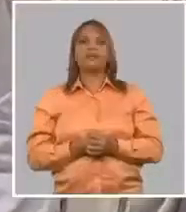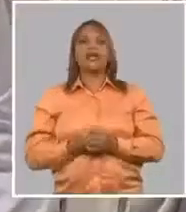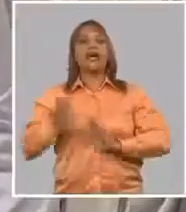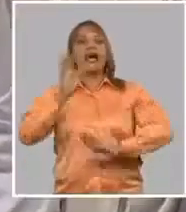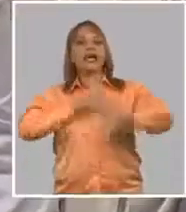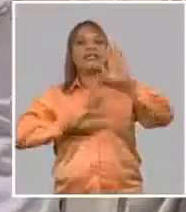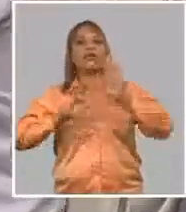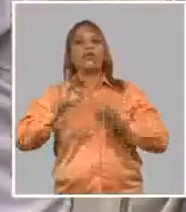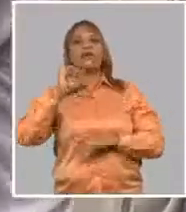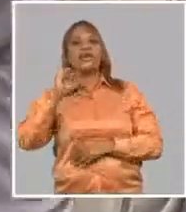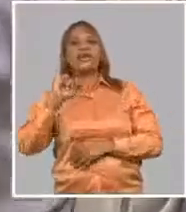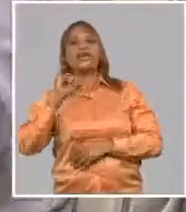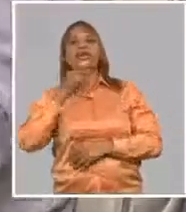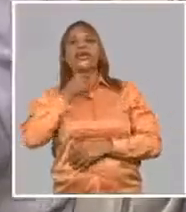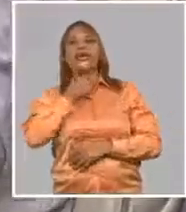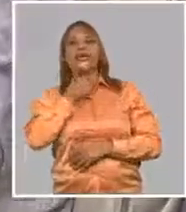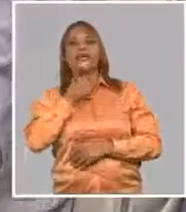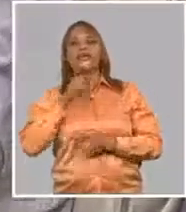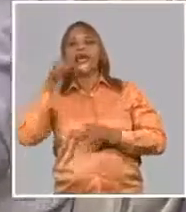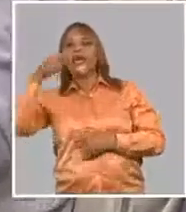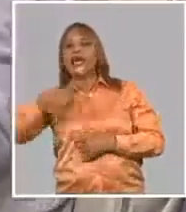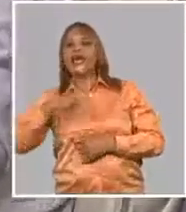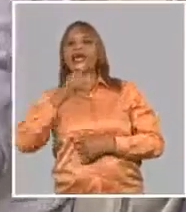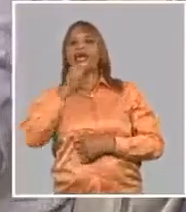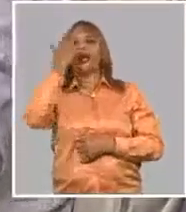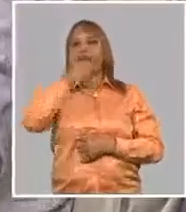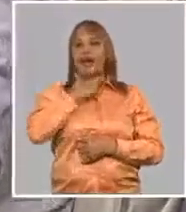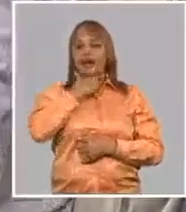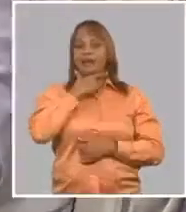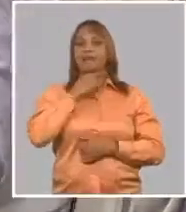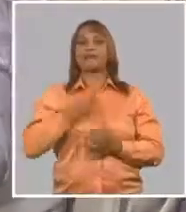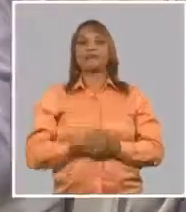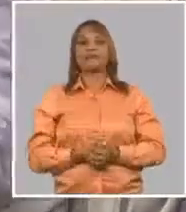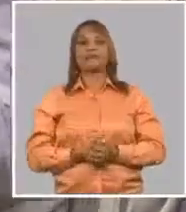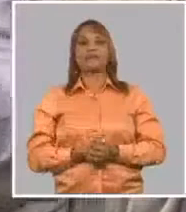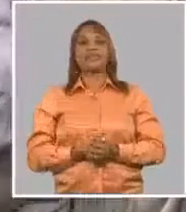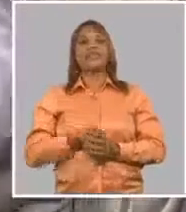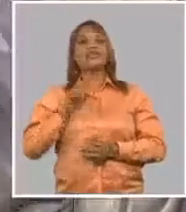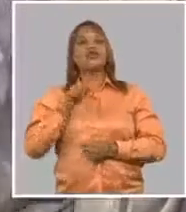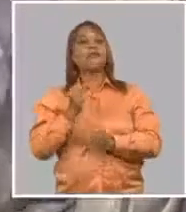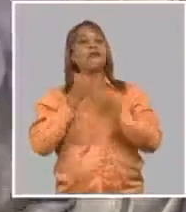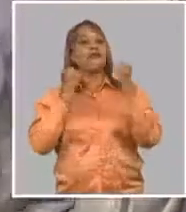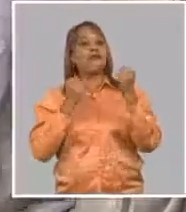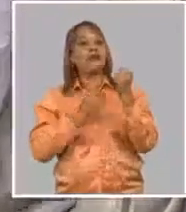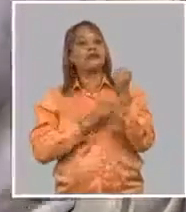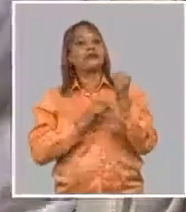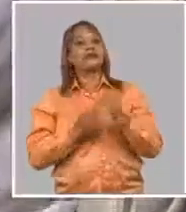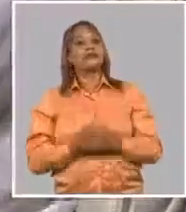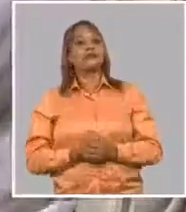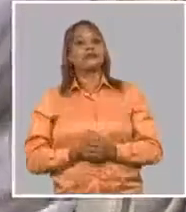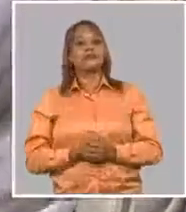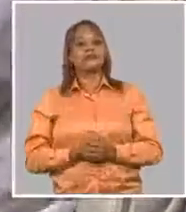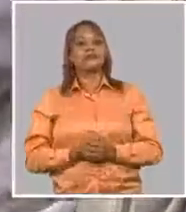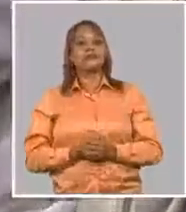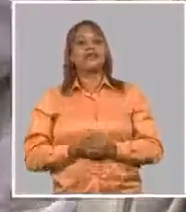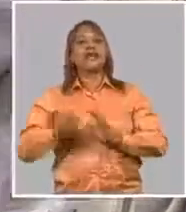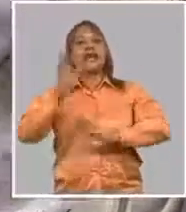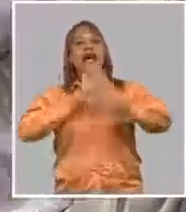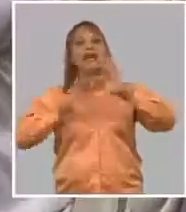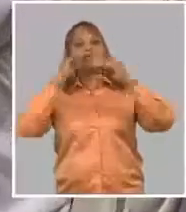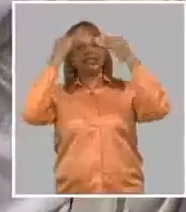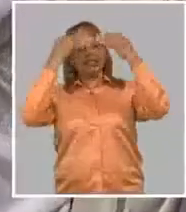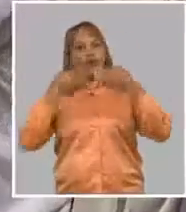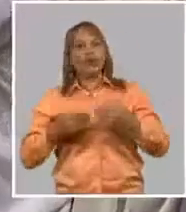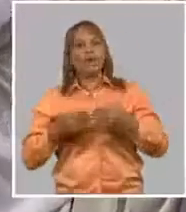IgA, que son anticuerpos que tienen una naturaleza proteica diferente, son más resistentes al ataque de proteasa, y son anticuerpos que